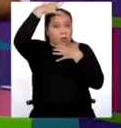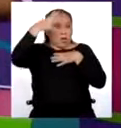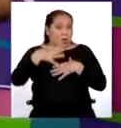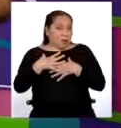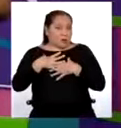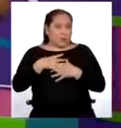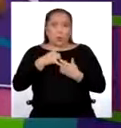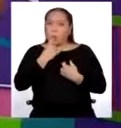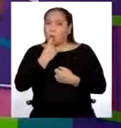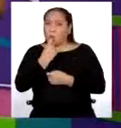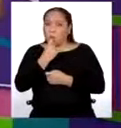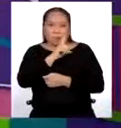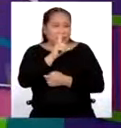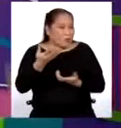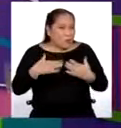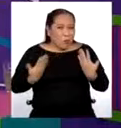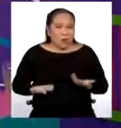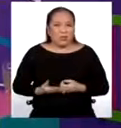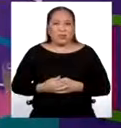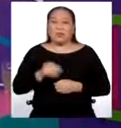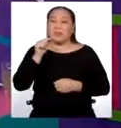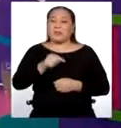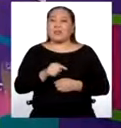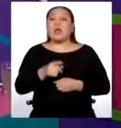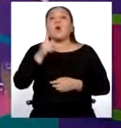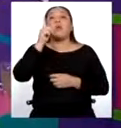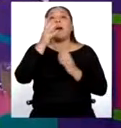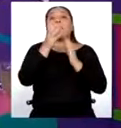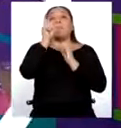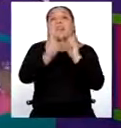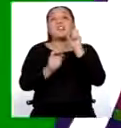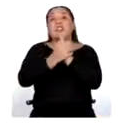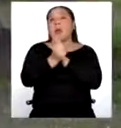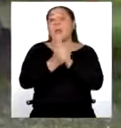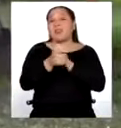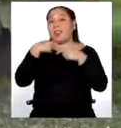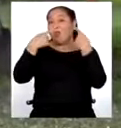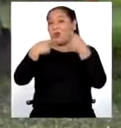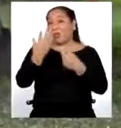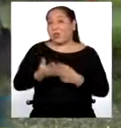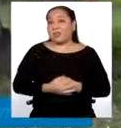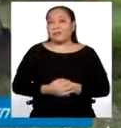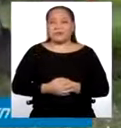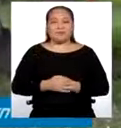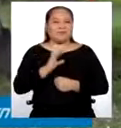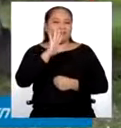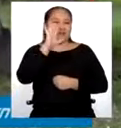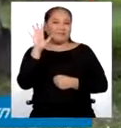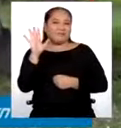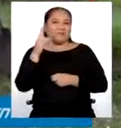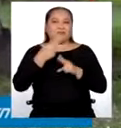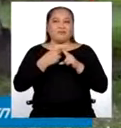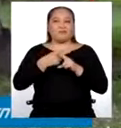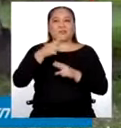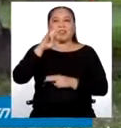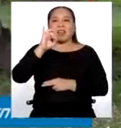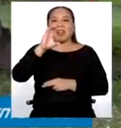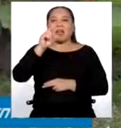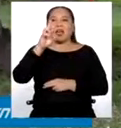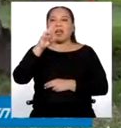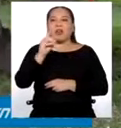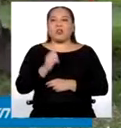consecuencias. Pero dejemos que sea un experto quien nos cuente más del tema. Hola, soy Ricardo Bol,